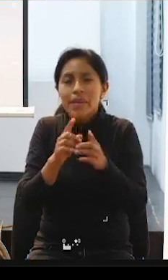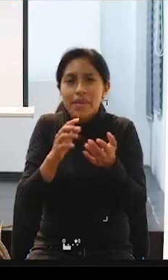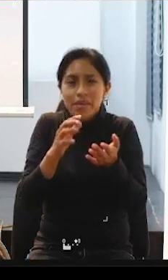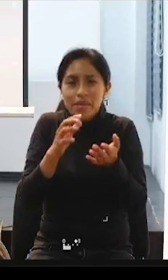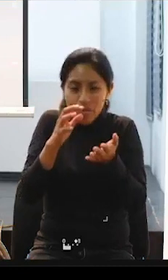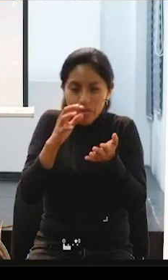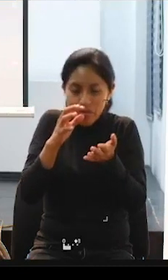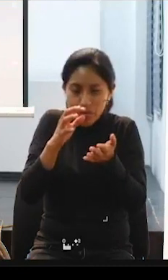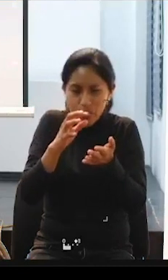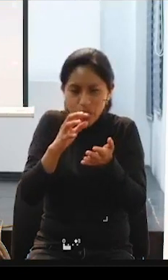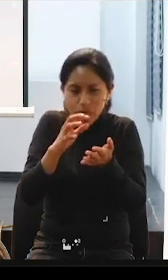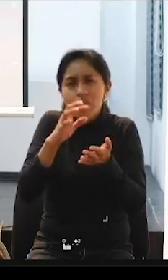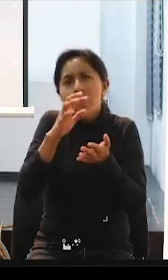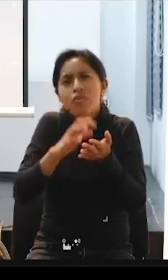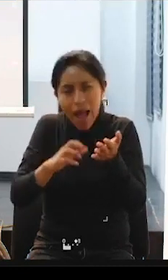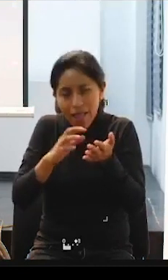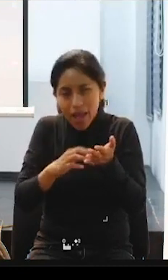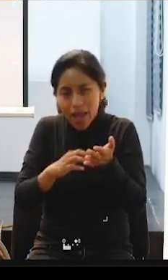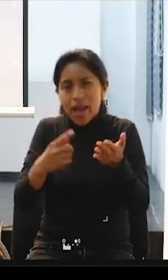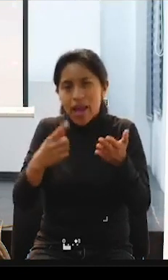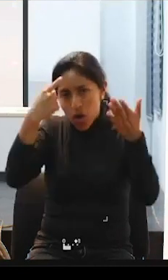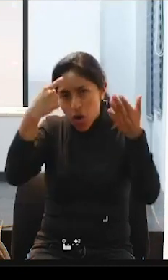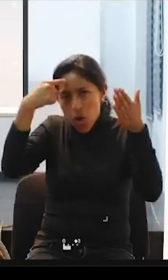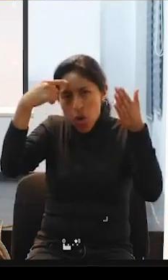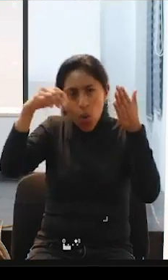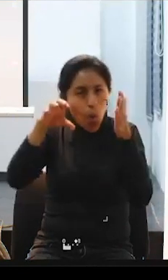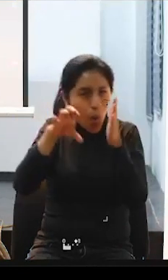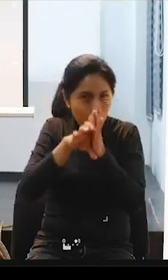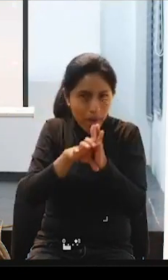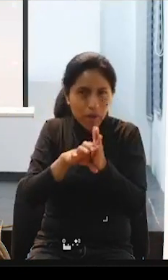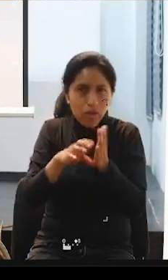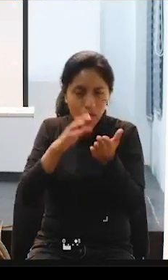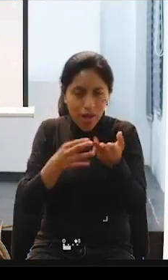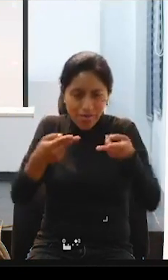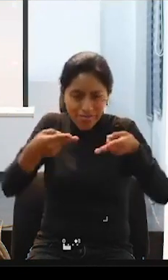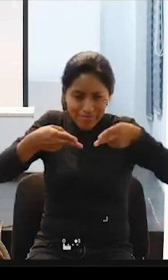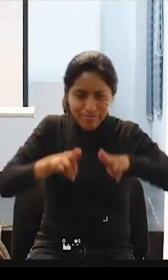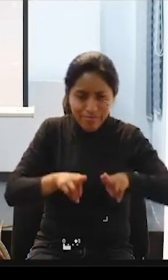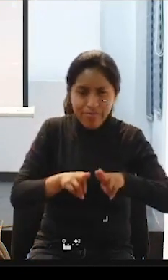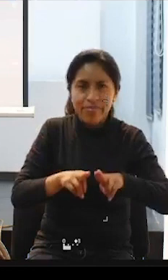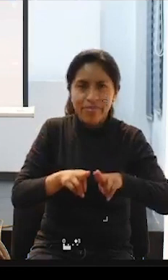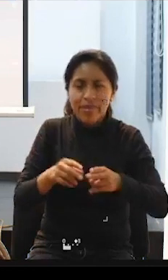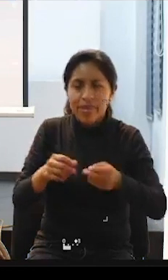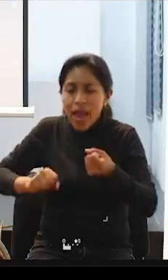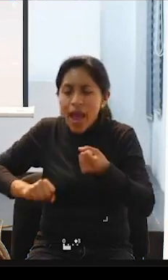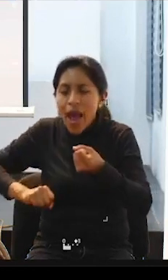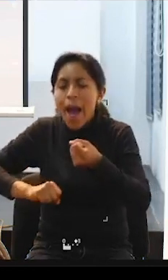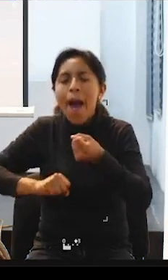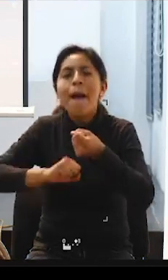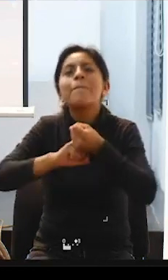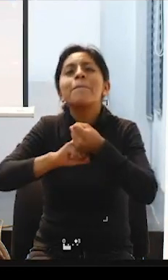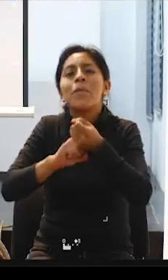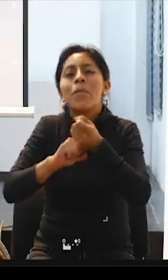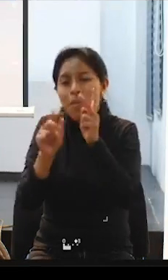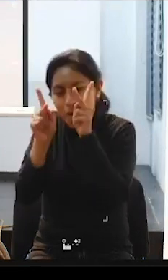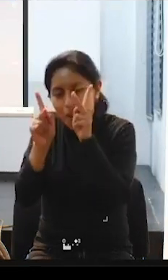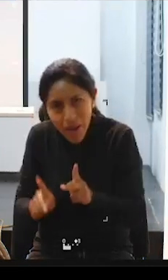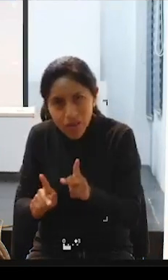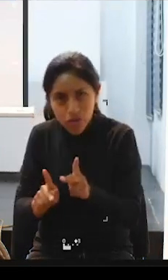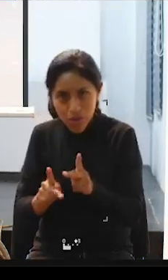un convenio específico de asistentes personales, ¿por qué? Porque